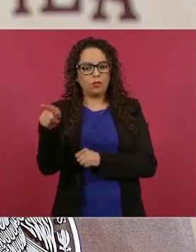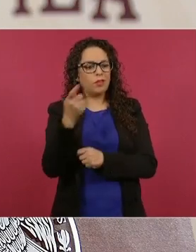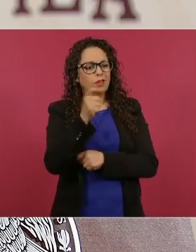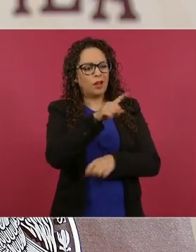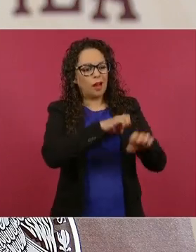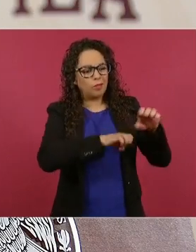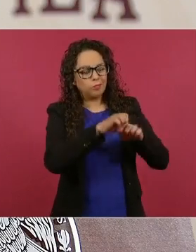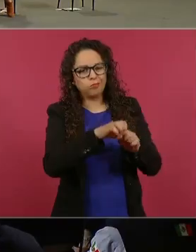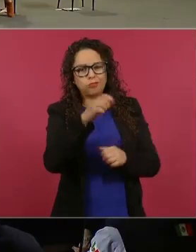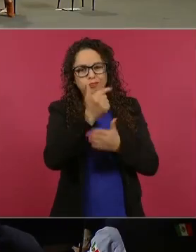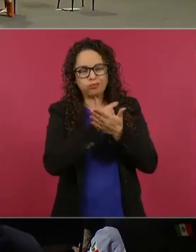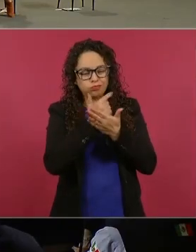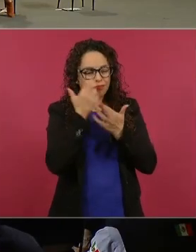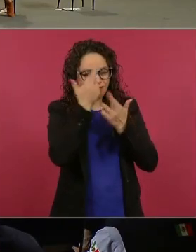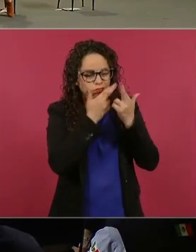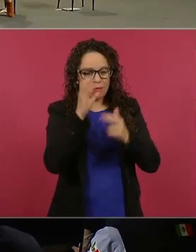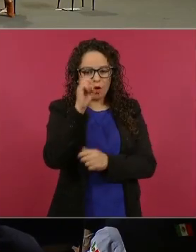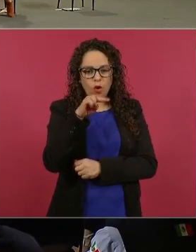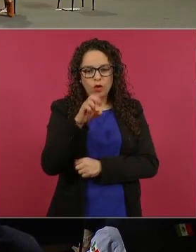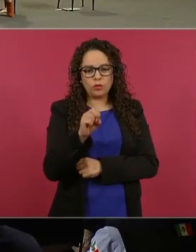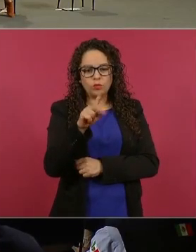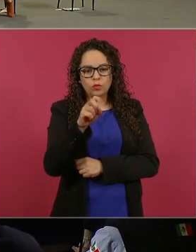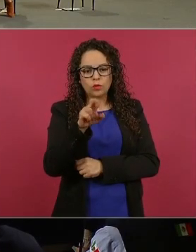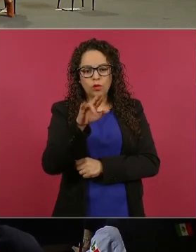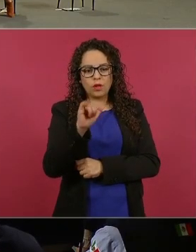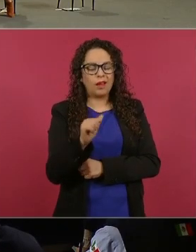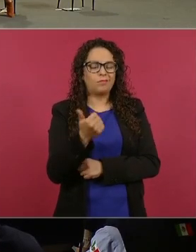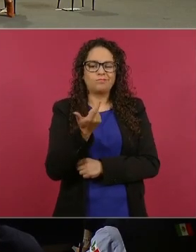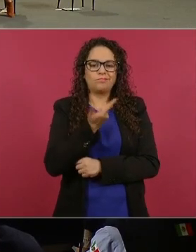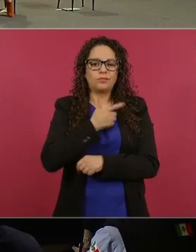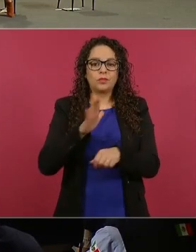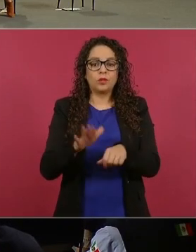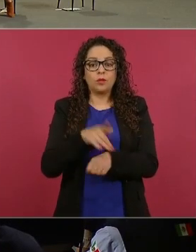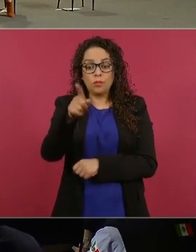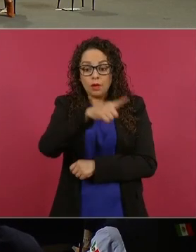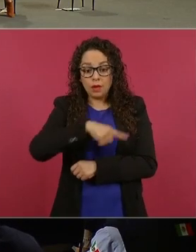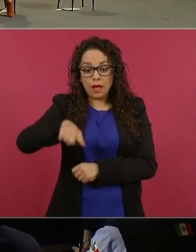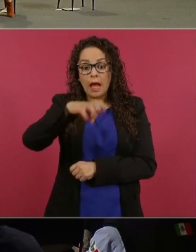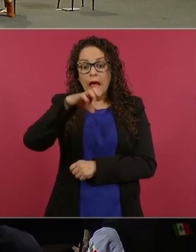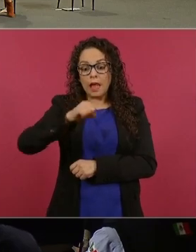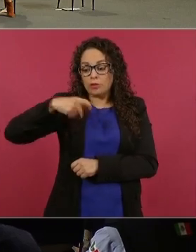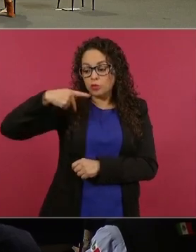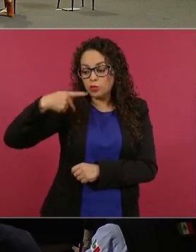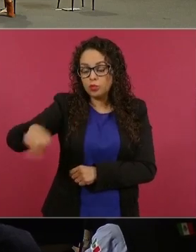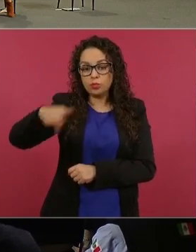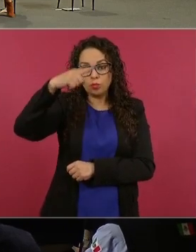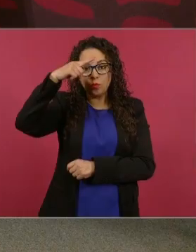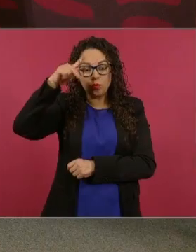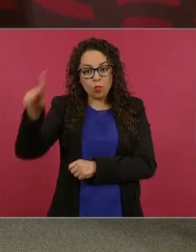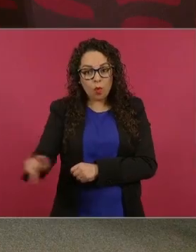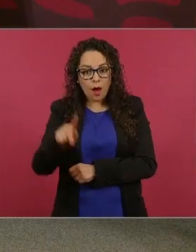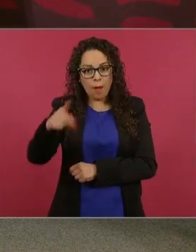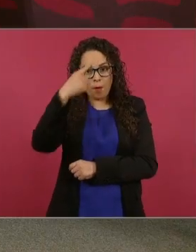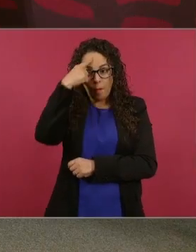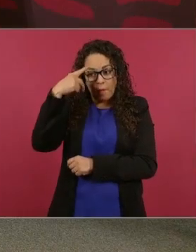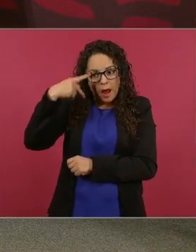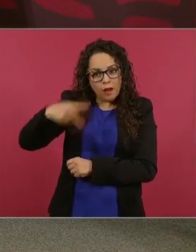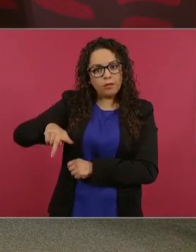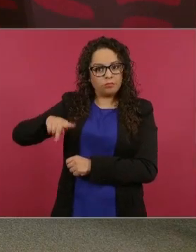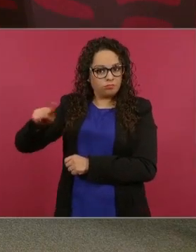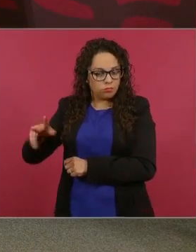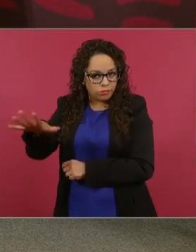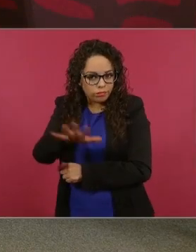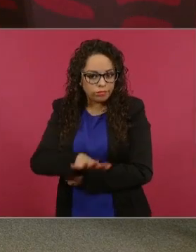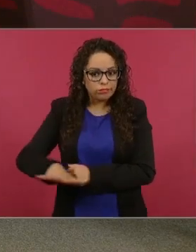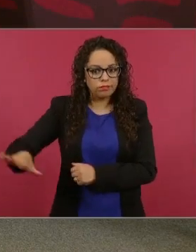gusta porque los recursos son del pueblo y para el pueblo y las capacidades institucionales de especialistas, de gente